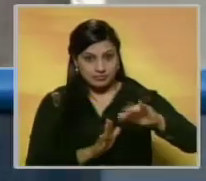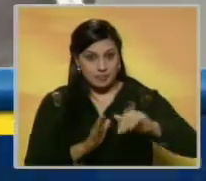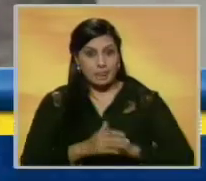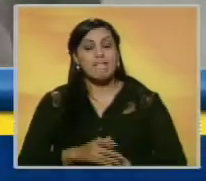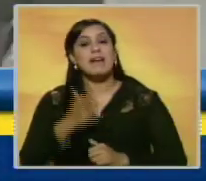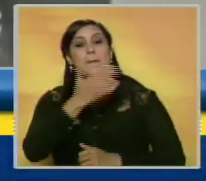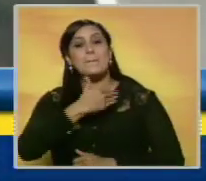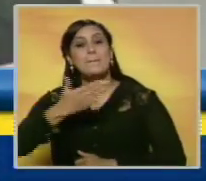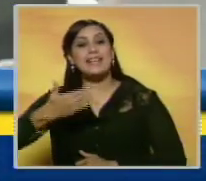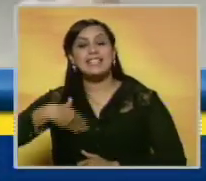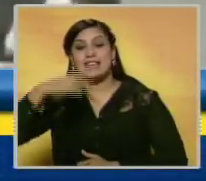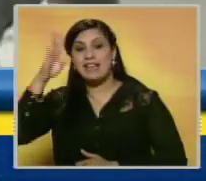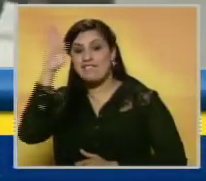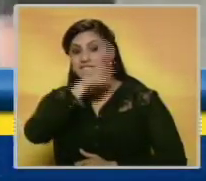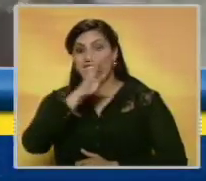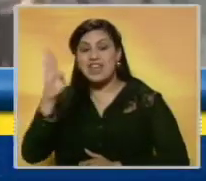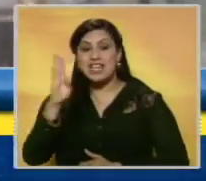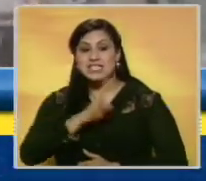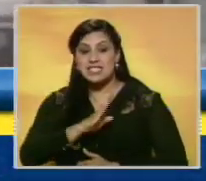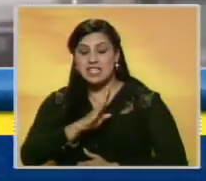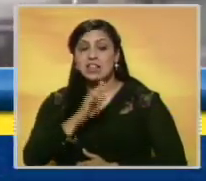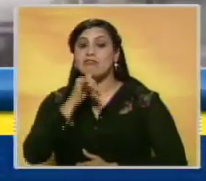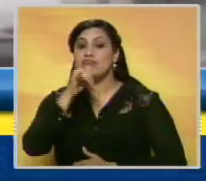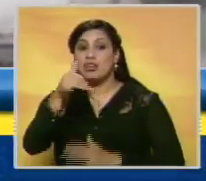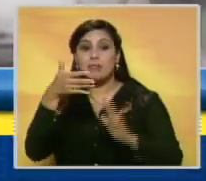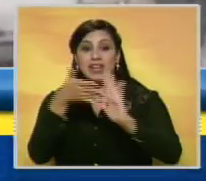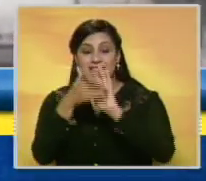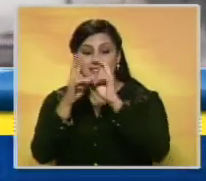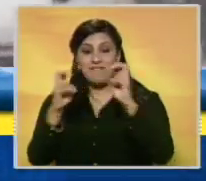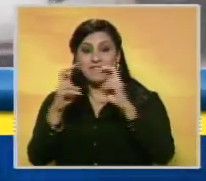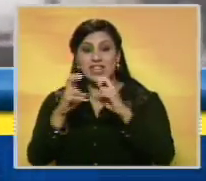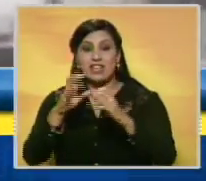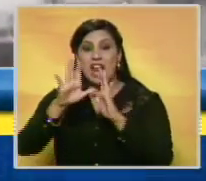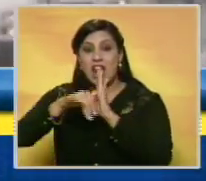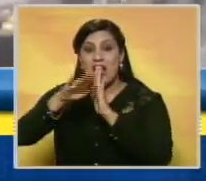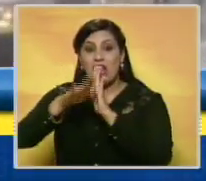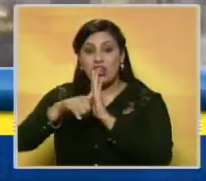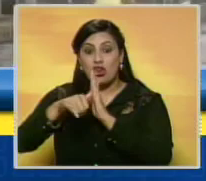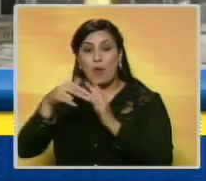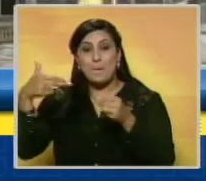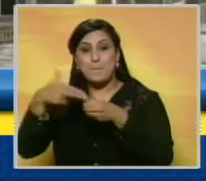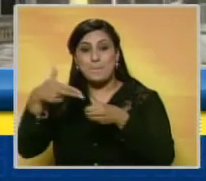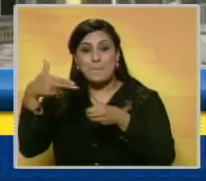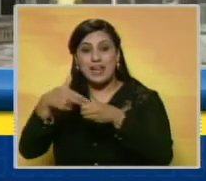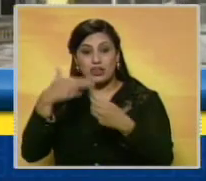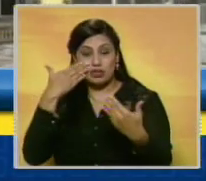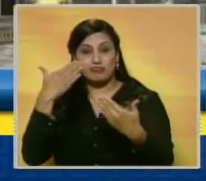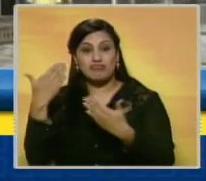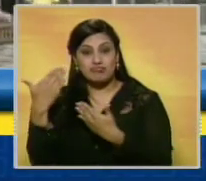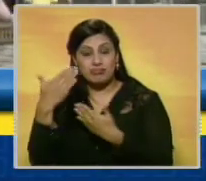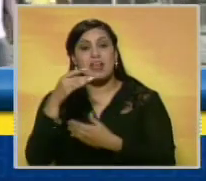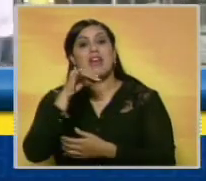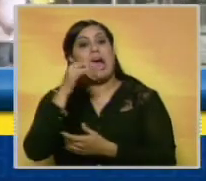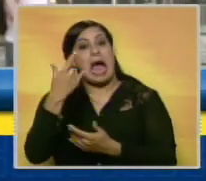La presidenta de Brasil, Dilma Rousseff, dijo que las investigaciones de corrupción en la petrolera estatal Petrobras pueden cambiar la